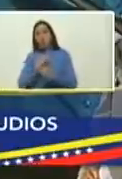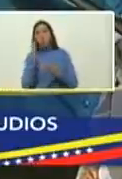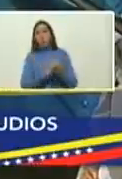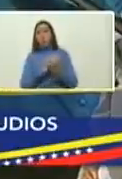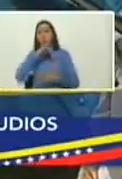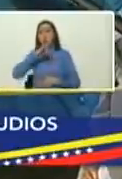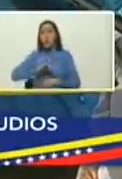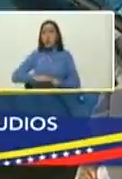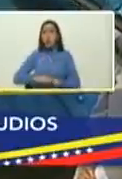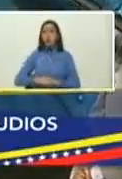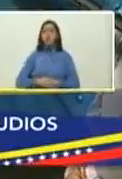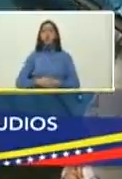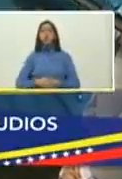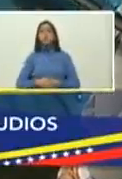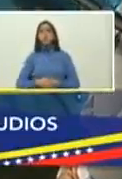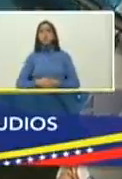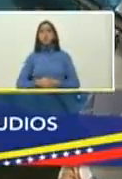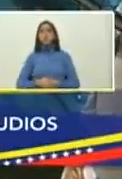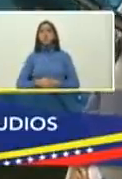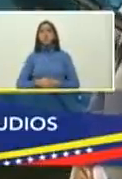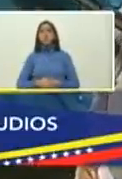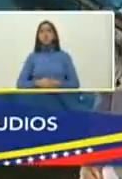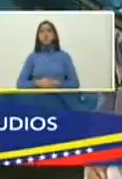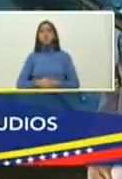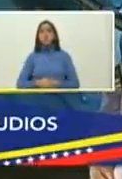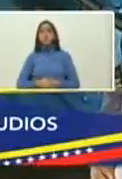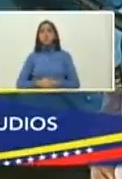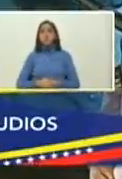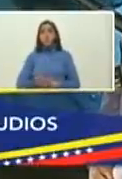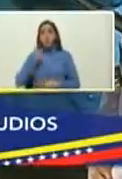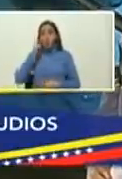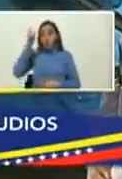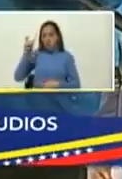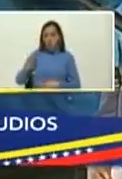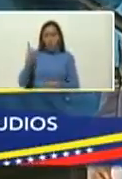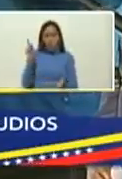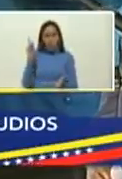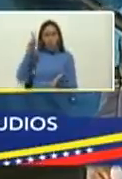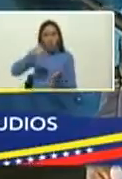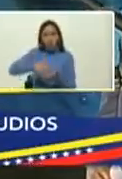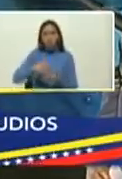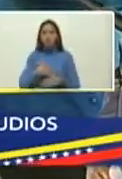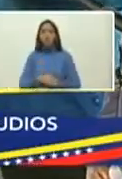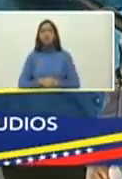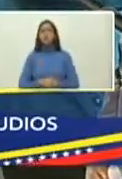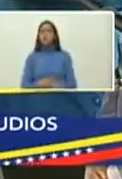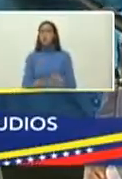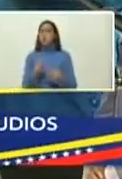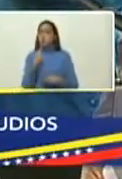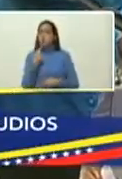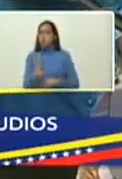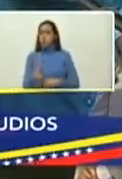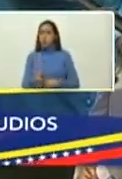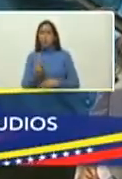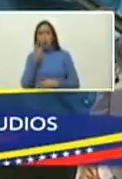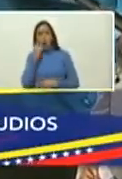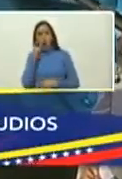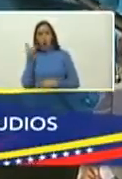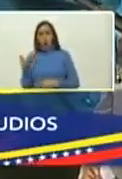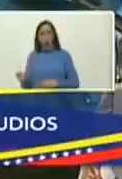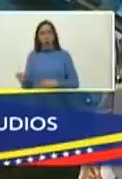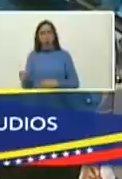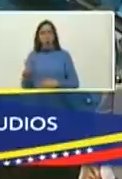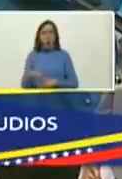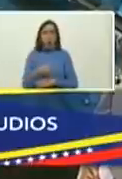Carlos Noguera Luis Brito García ¿no? estuvo ahí presidiendo mucho decir que Luis Brito haya estado presidiendo